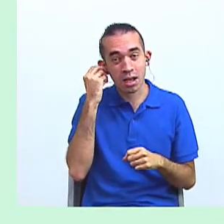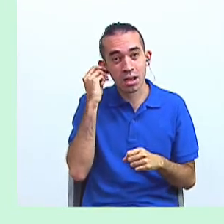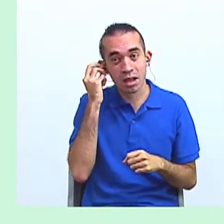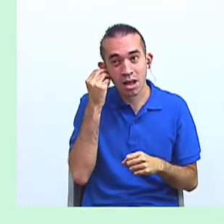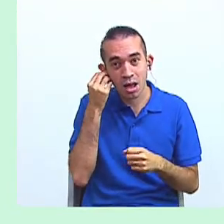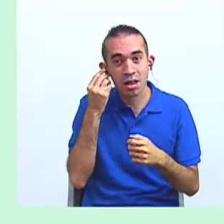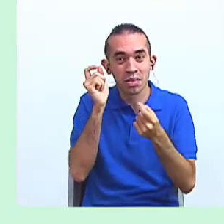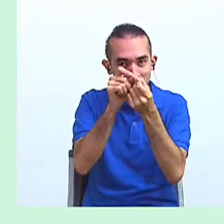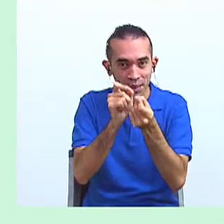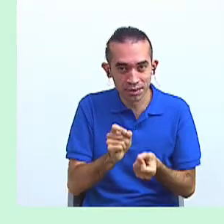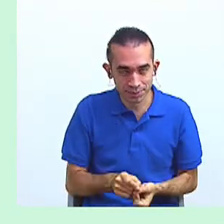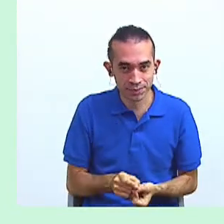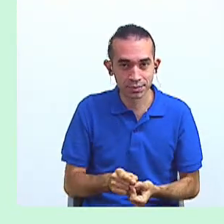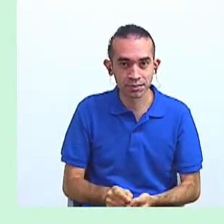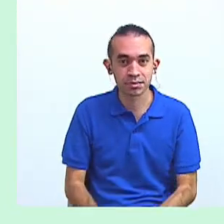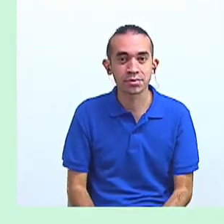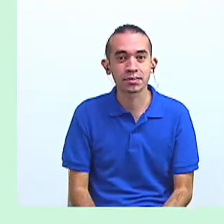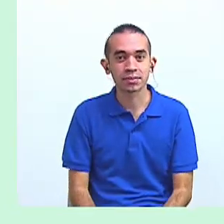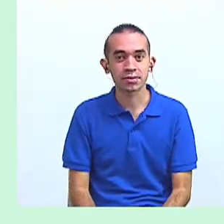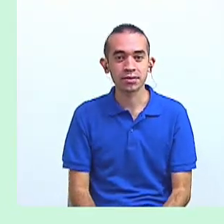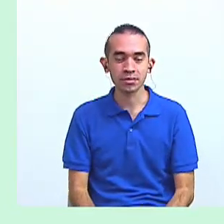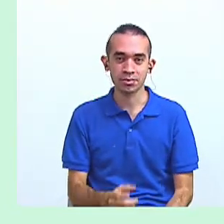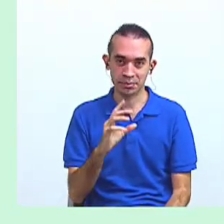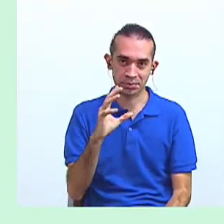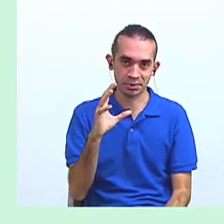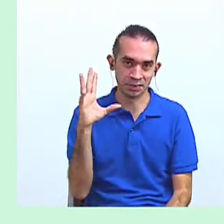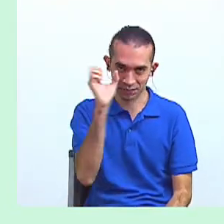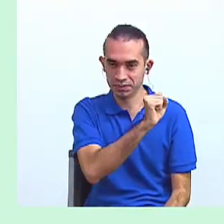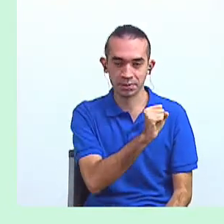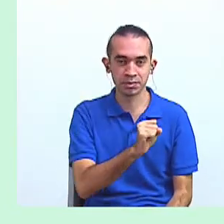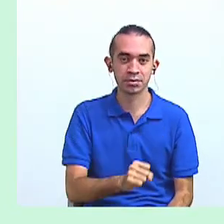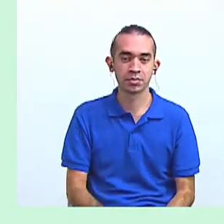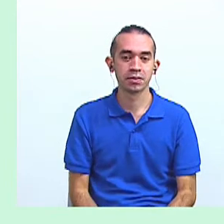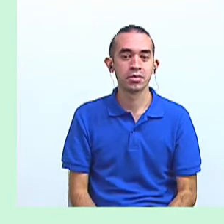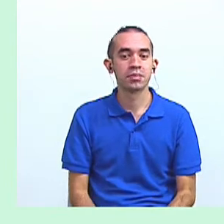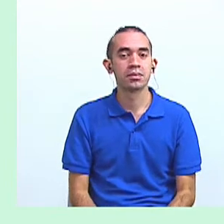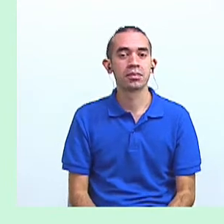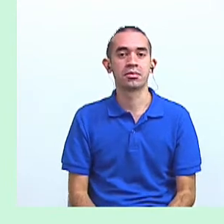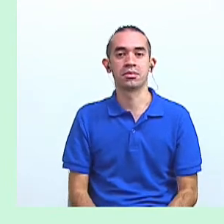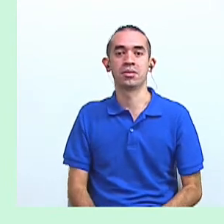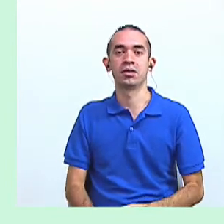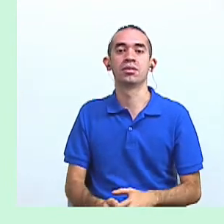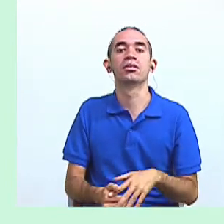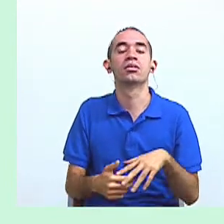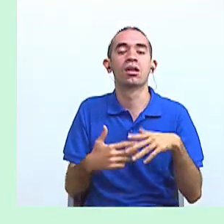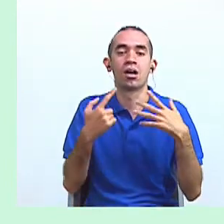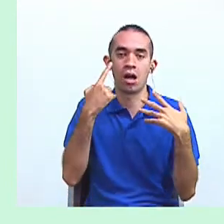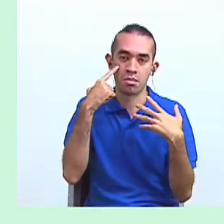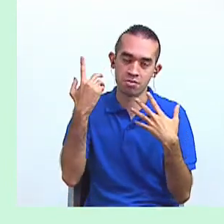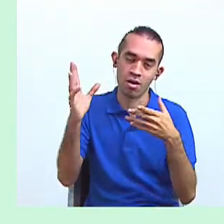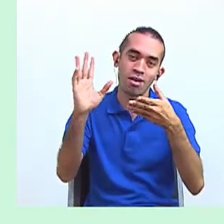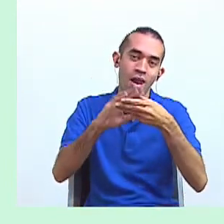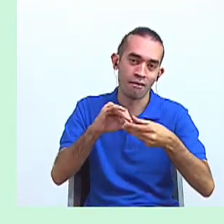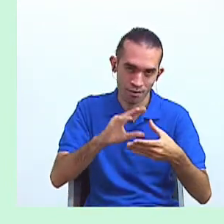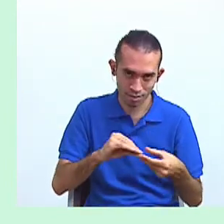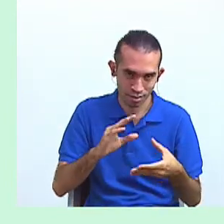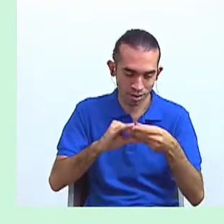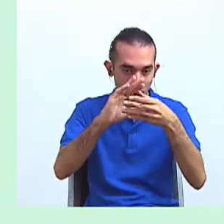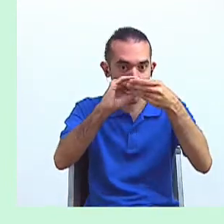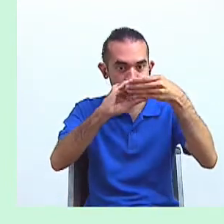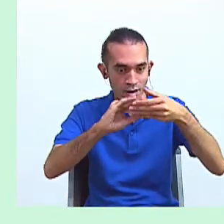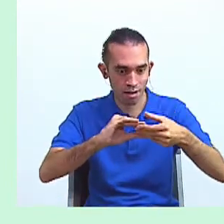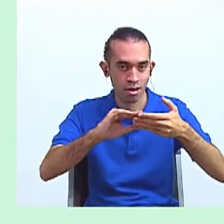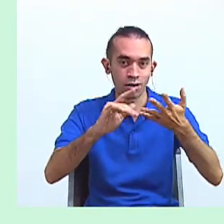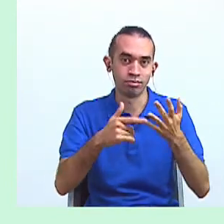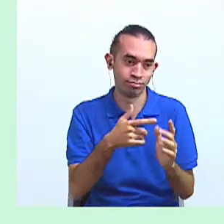Con estas características podemos observar que nos enfocamos en un texto narrativo porque nos presenta